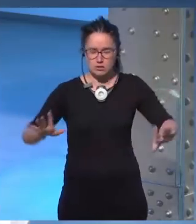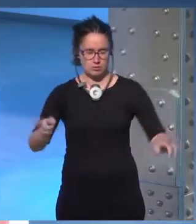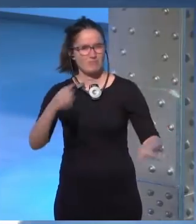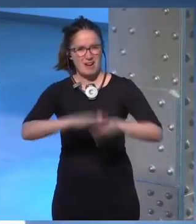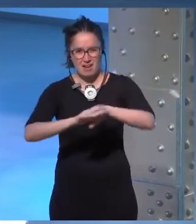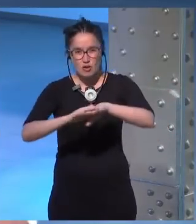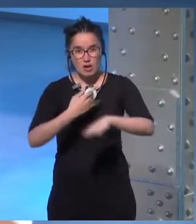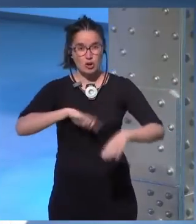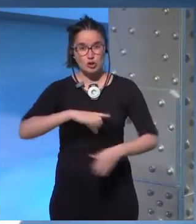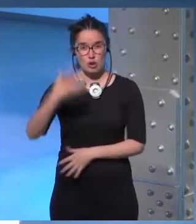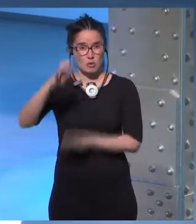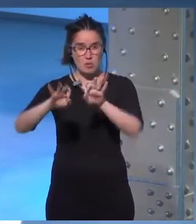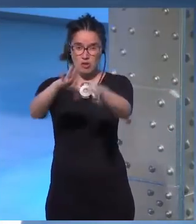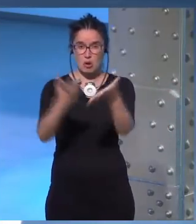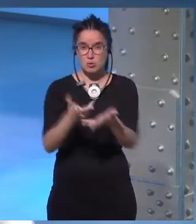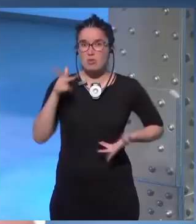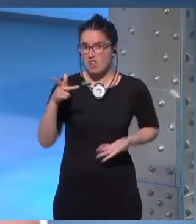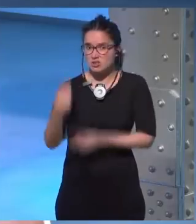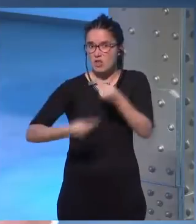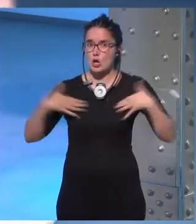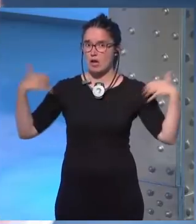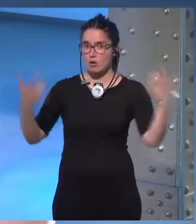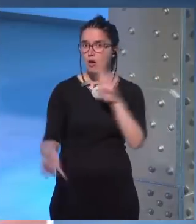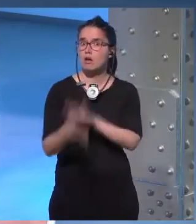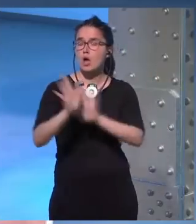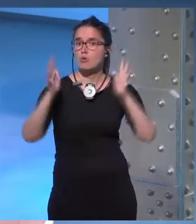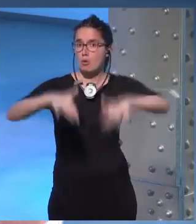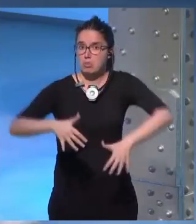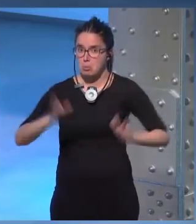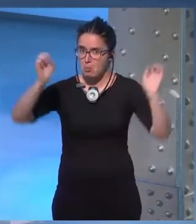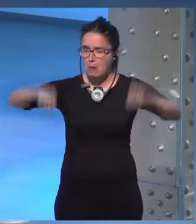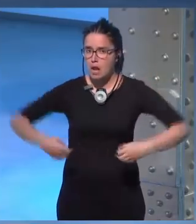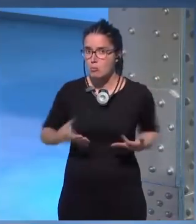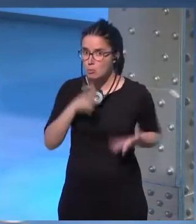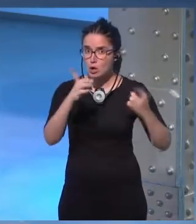somos la mitad del mundo y tenemos derecho a hacer lo que nos parezca a crear una convención así si queremos